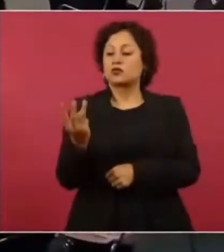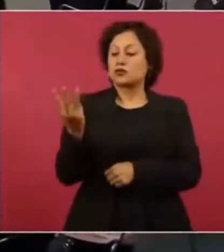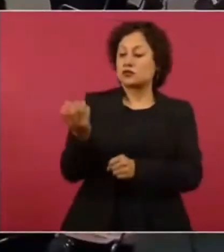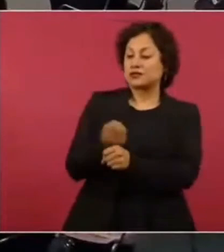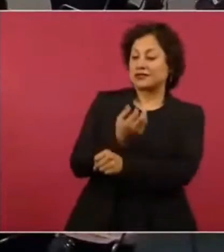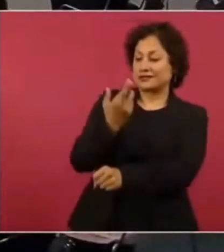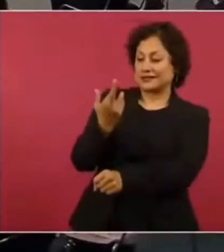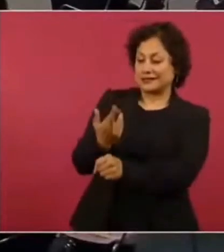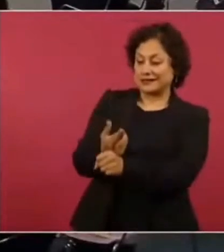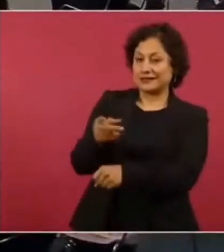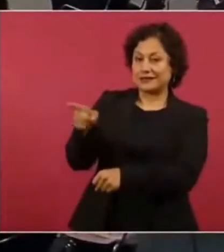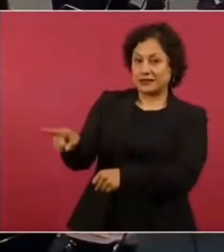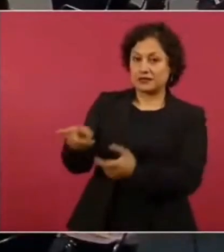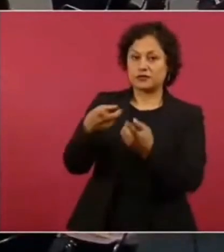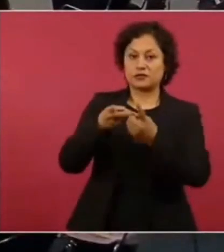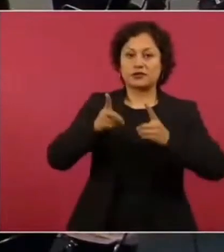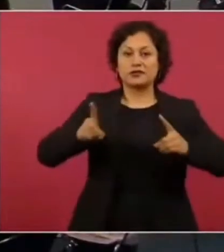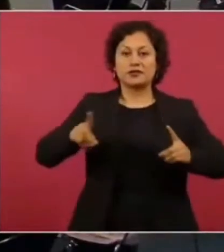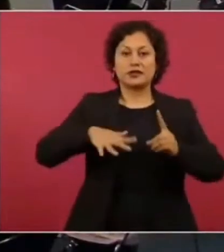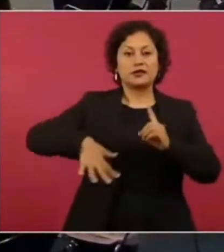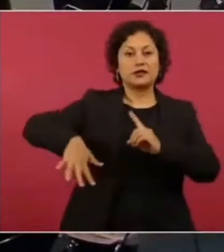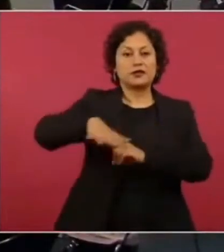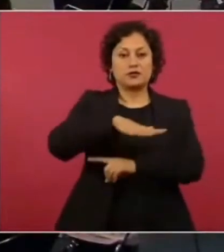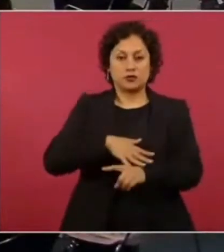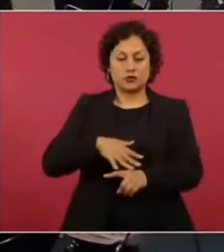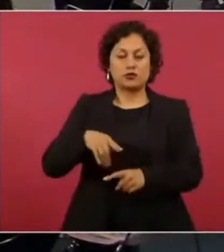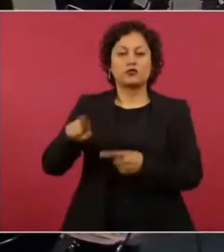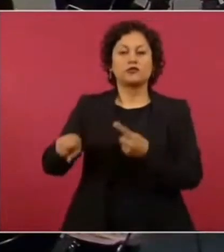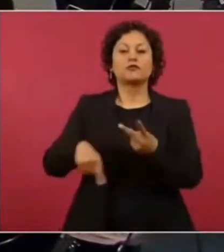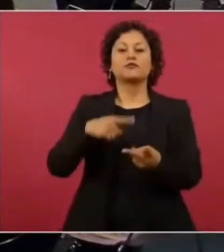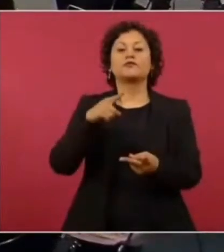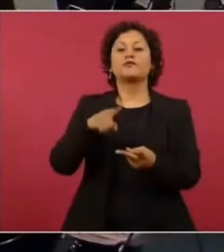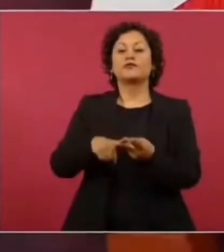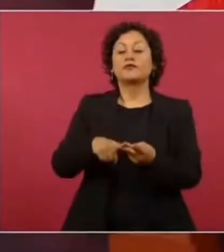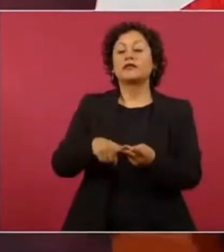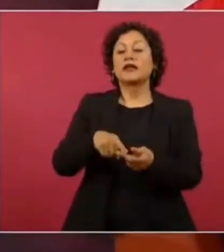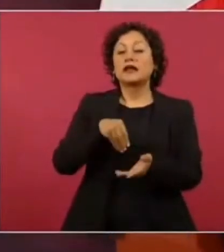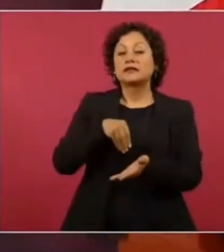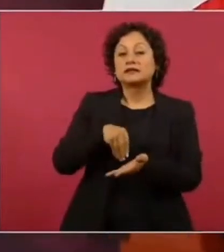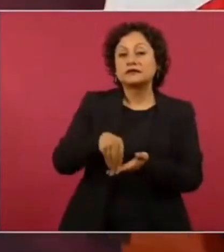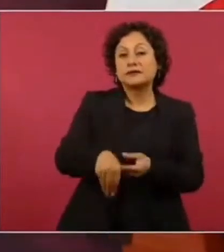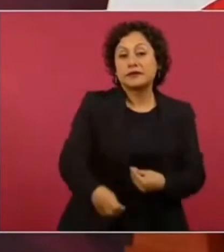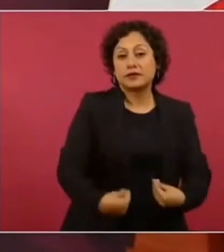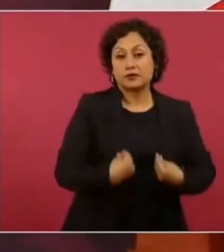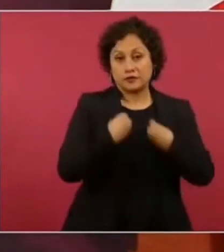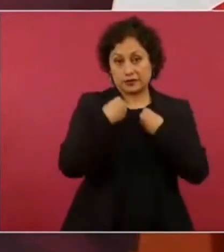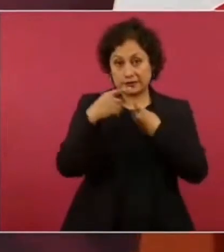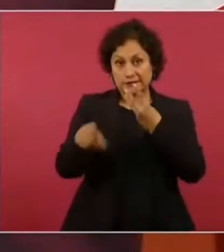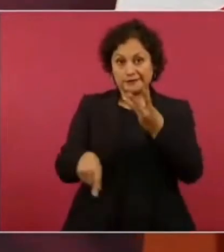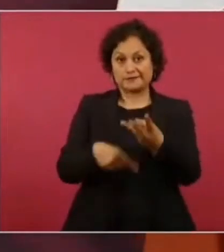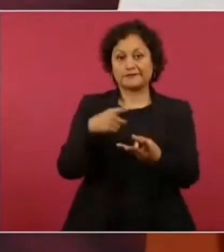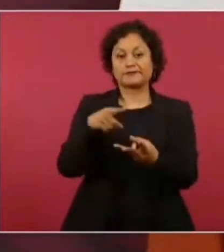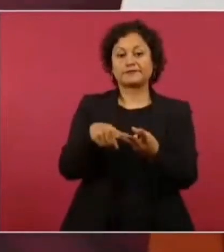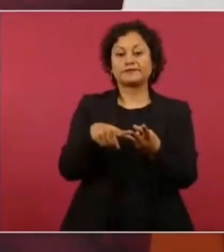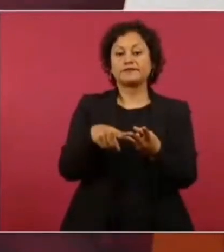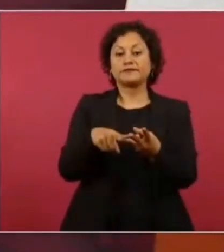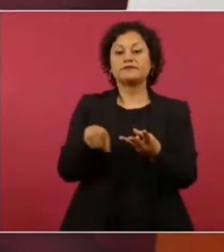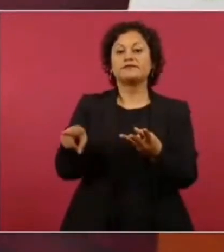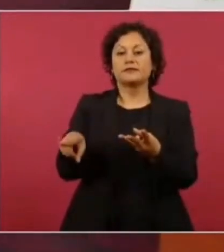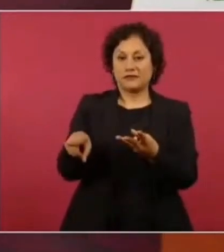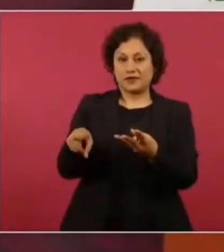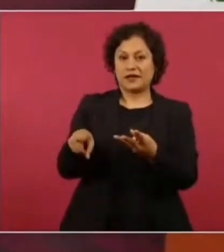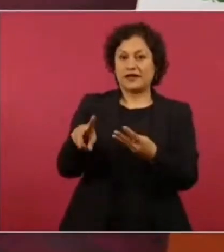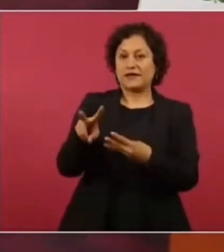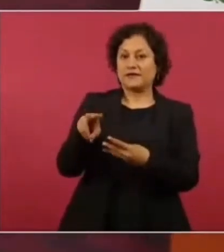Urbano, el de Sembrando Vida y Víctor